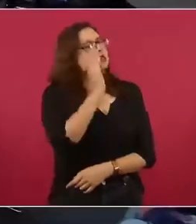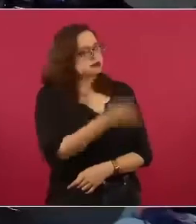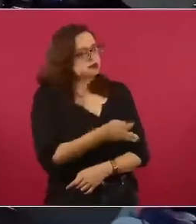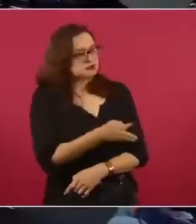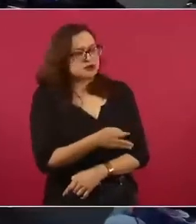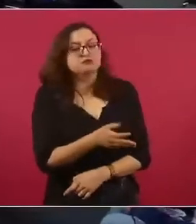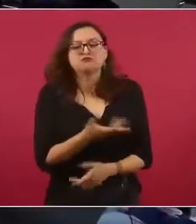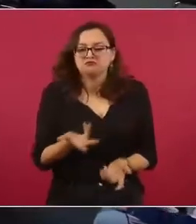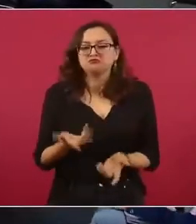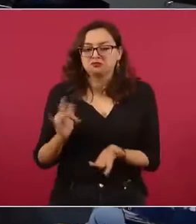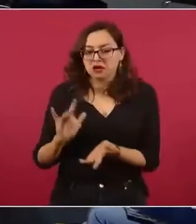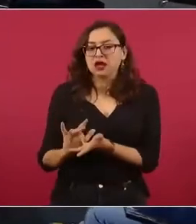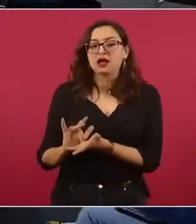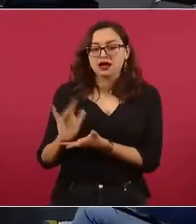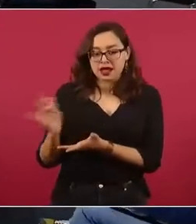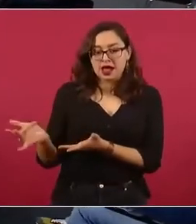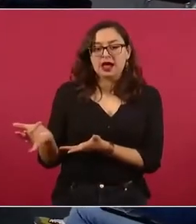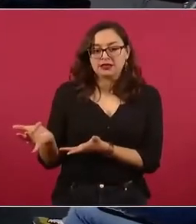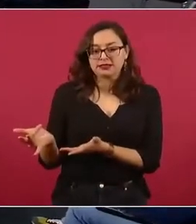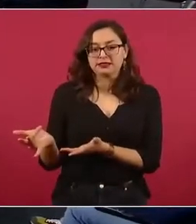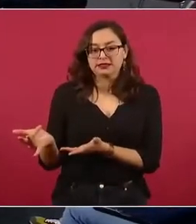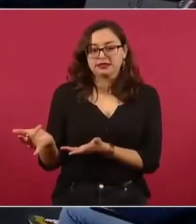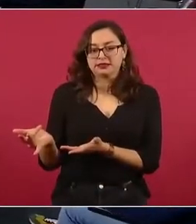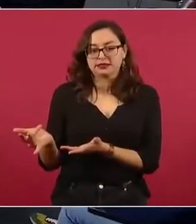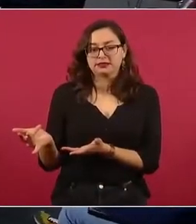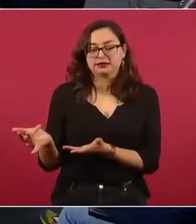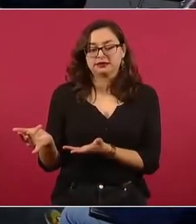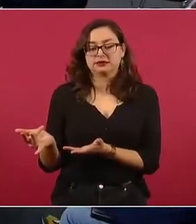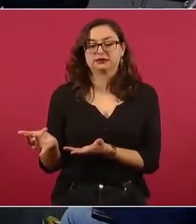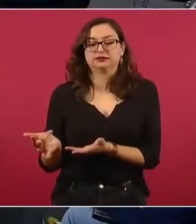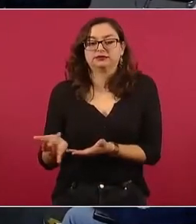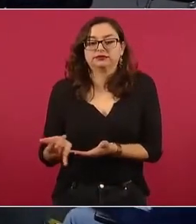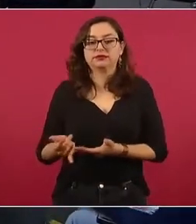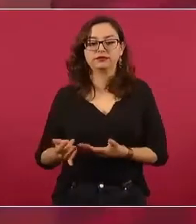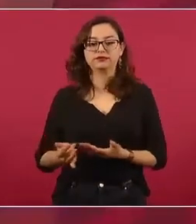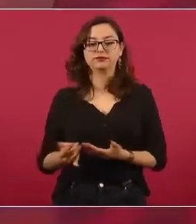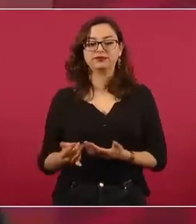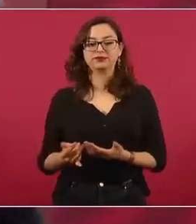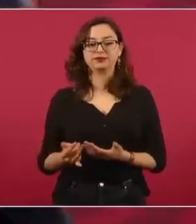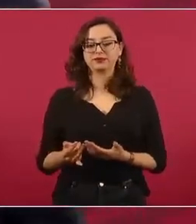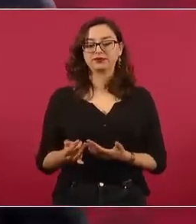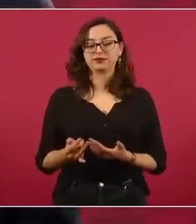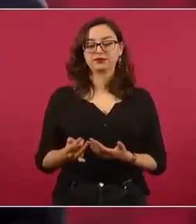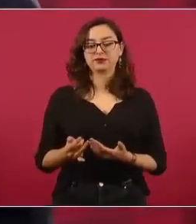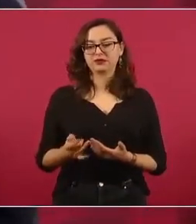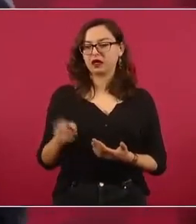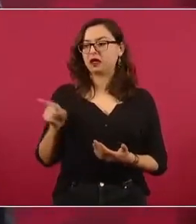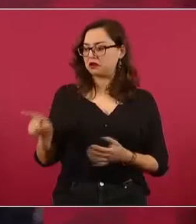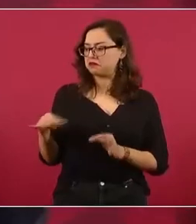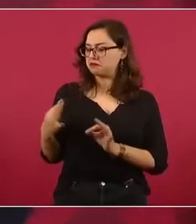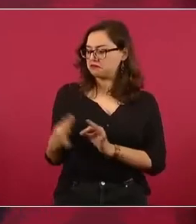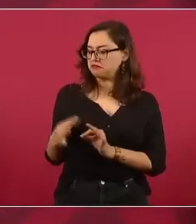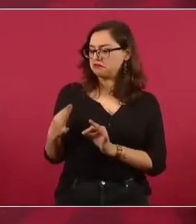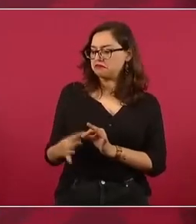también, como se dice en mi pueblo, también que iba.